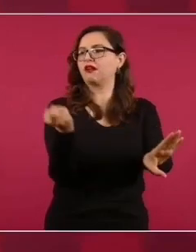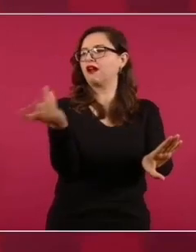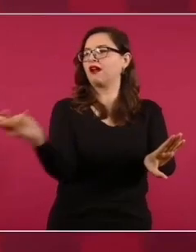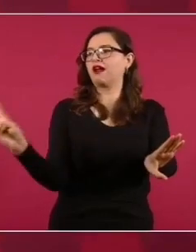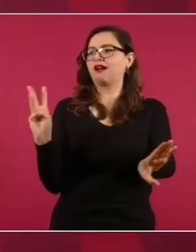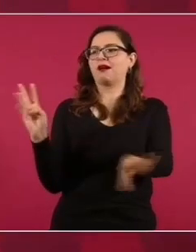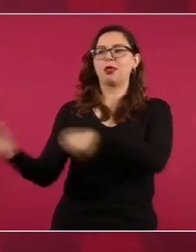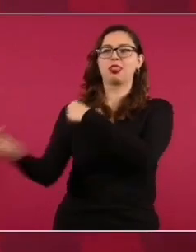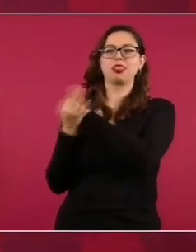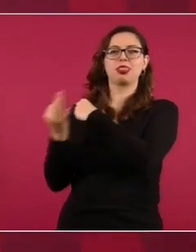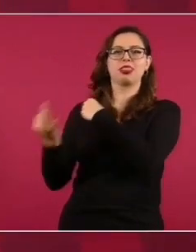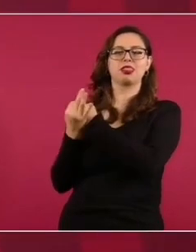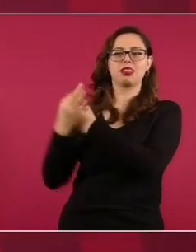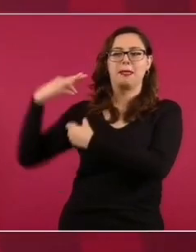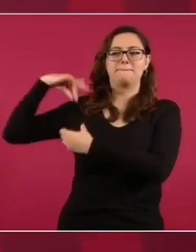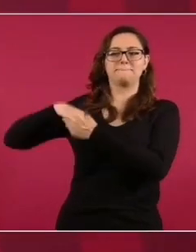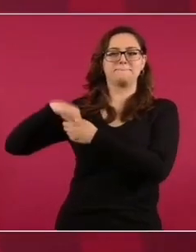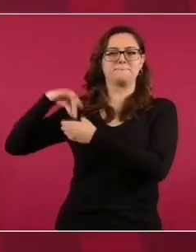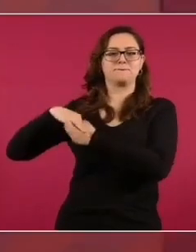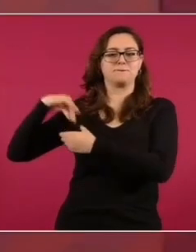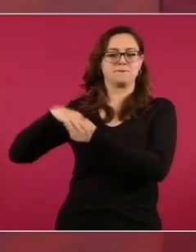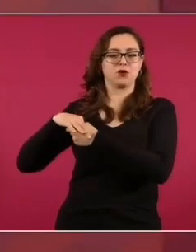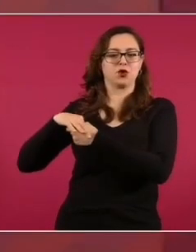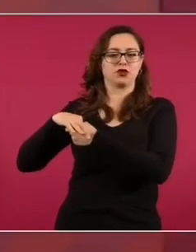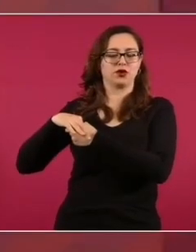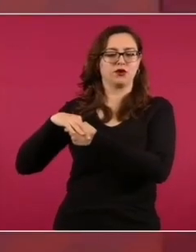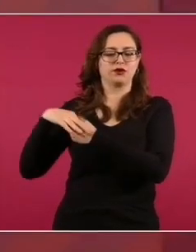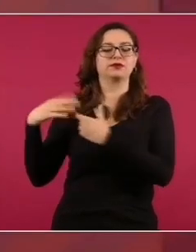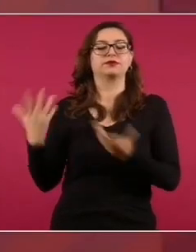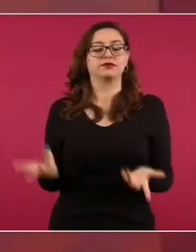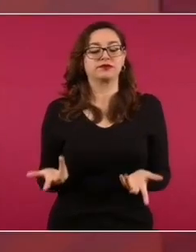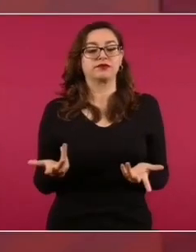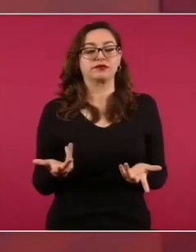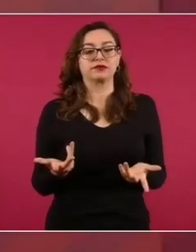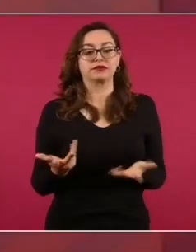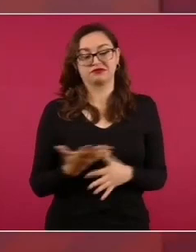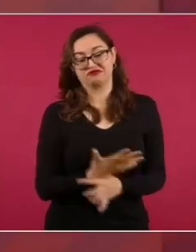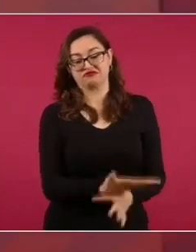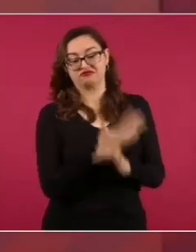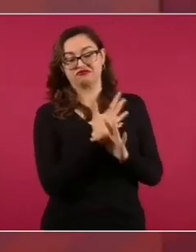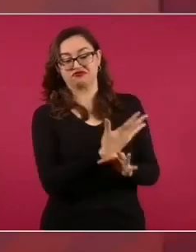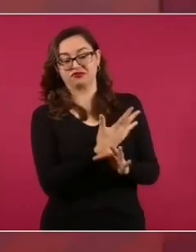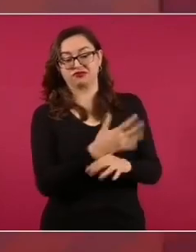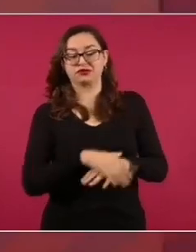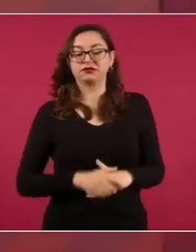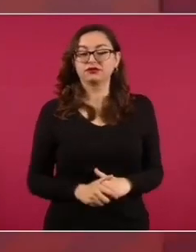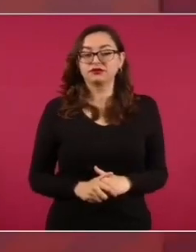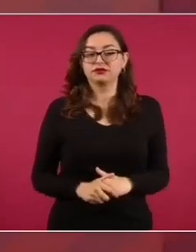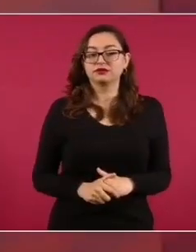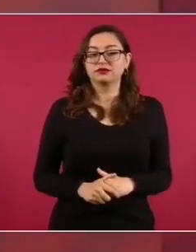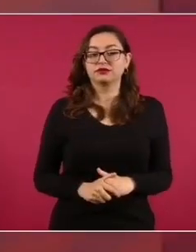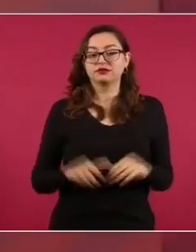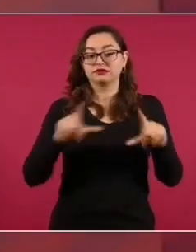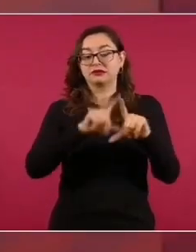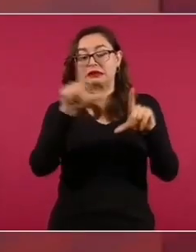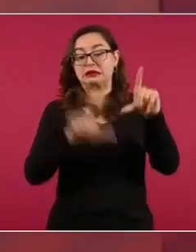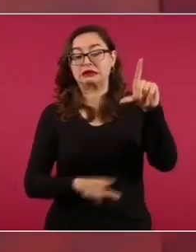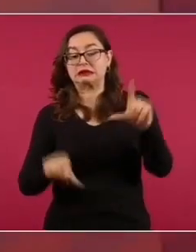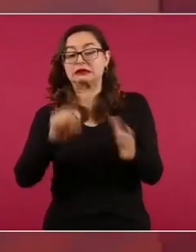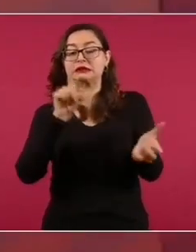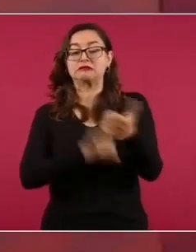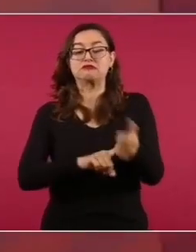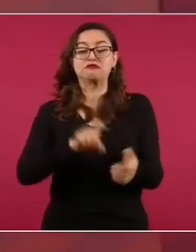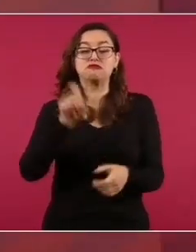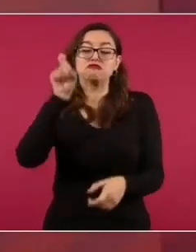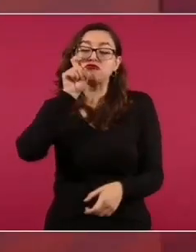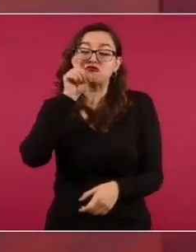argumentando que el tomate mexicano está utilizando mucho